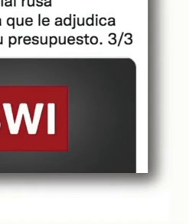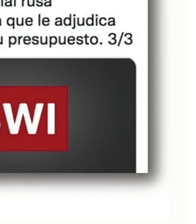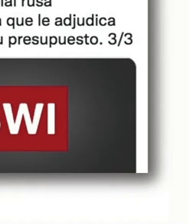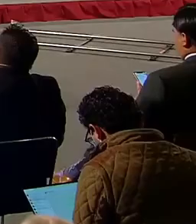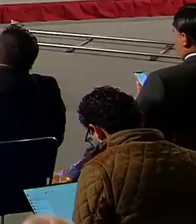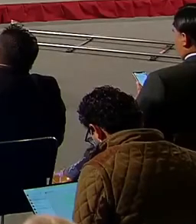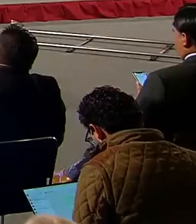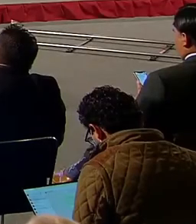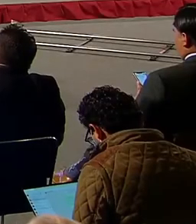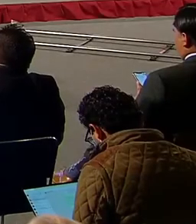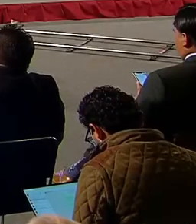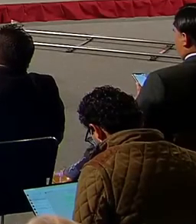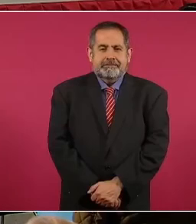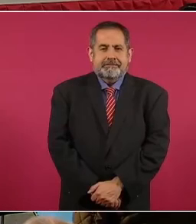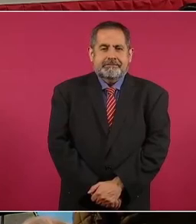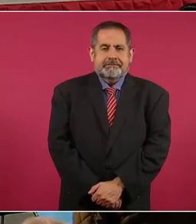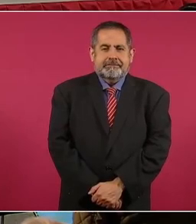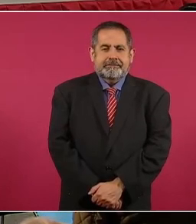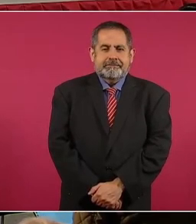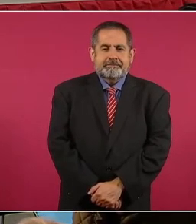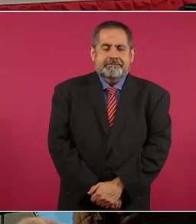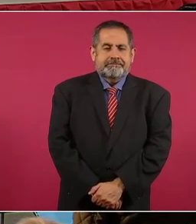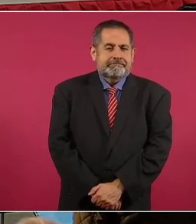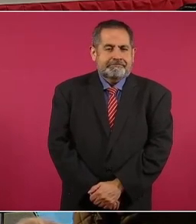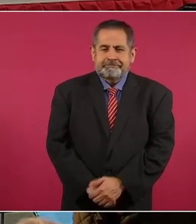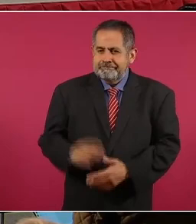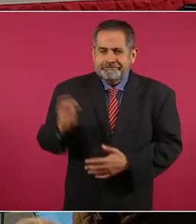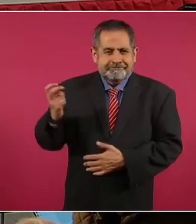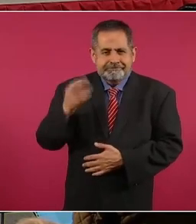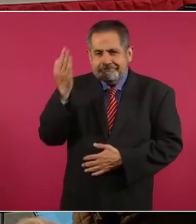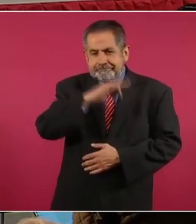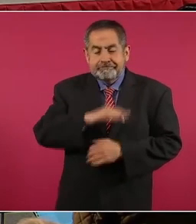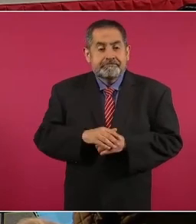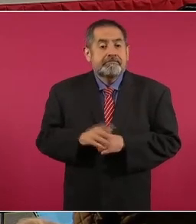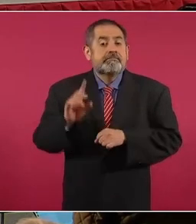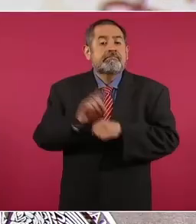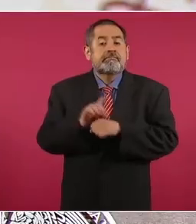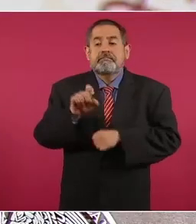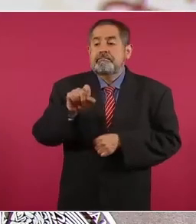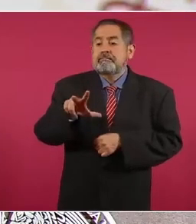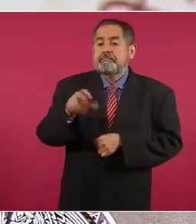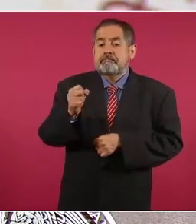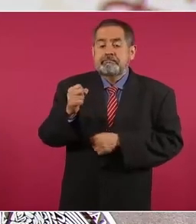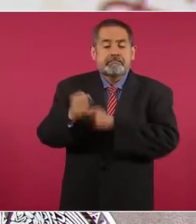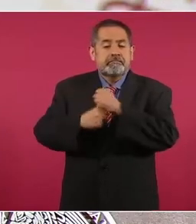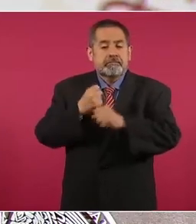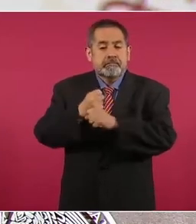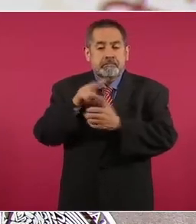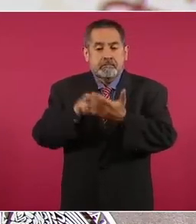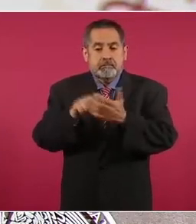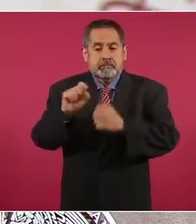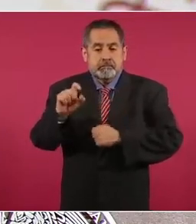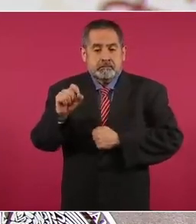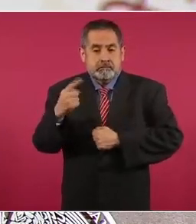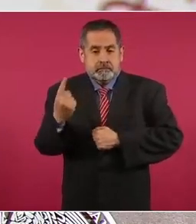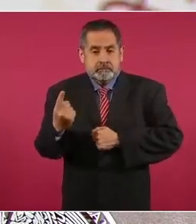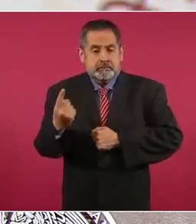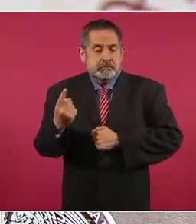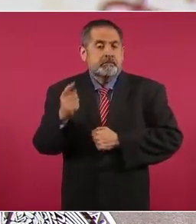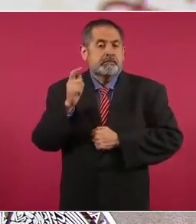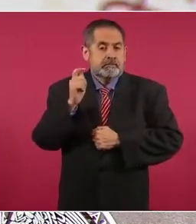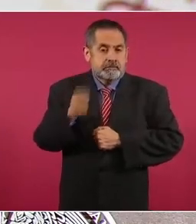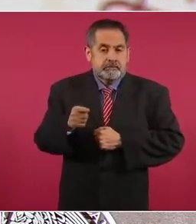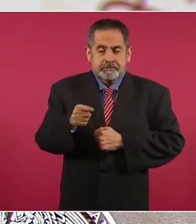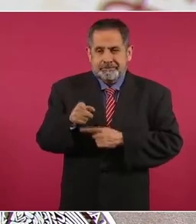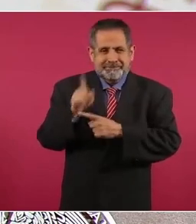misterio en Spotify. Pero esto es falso. El 28 de septiembre de 2021, antes de que